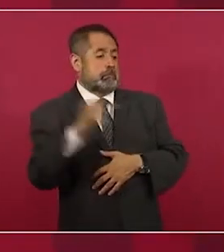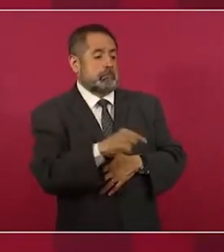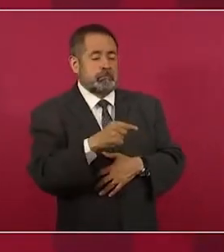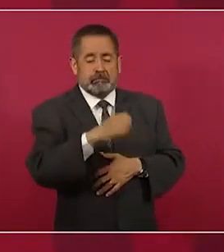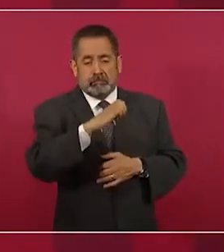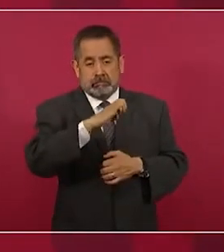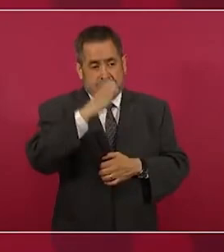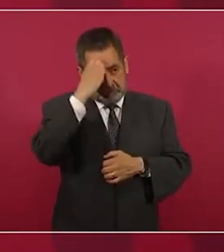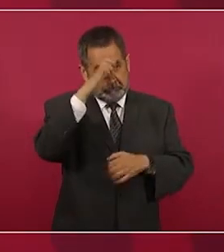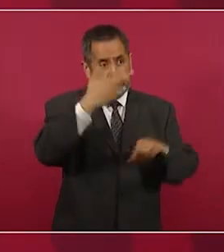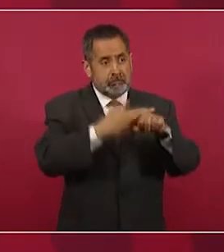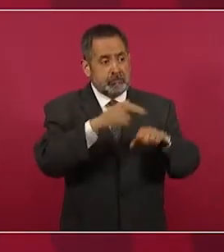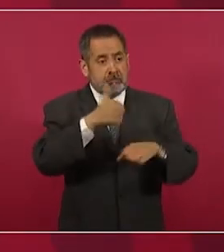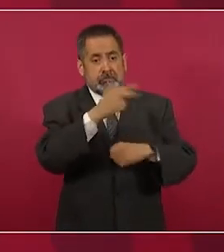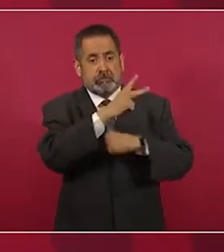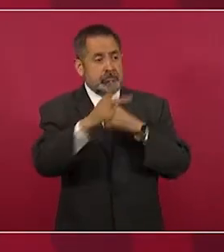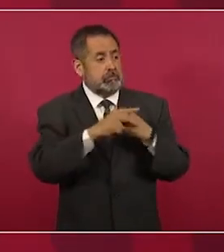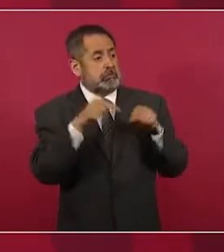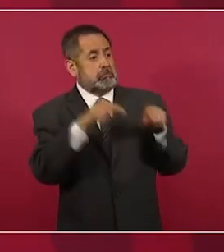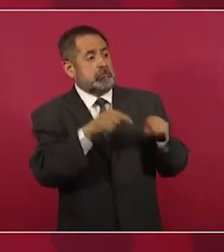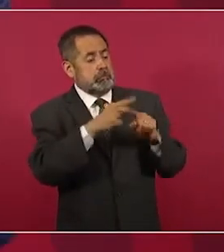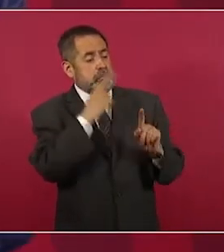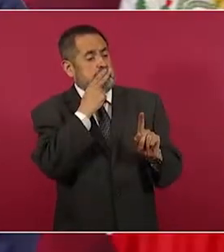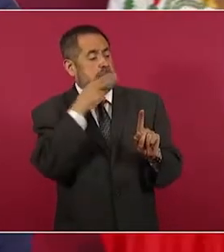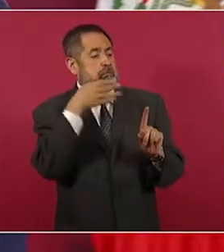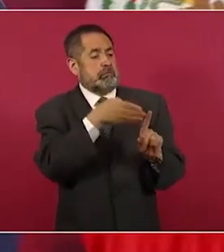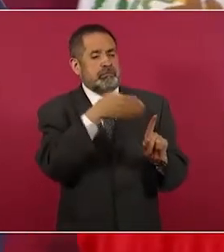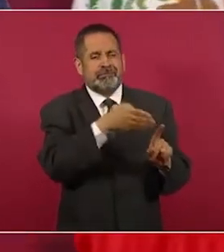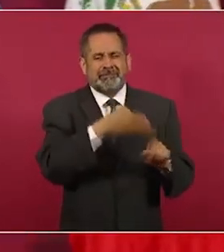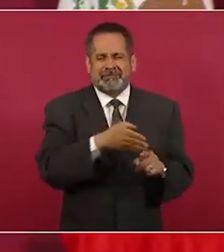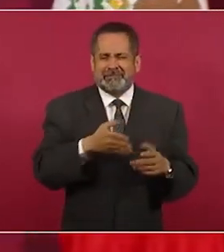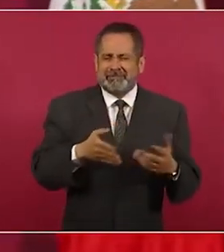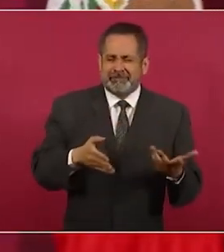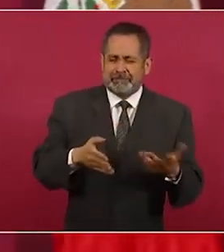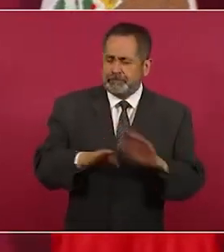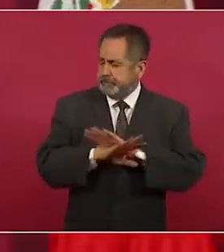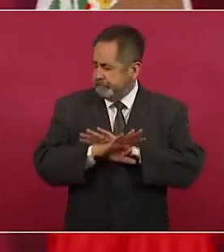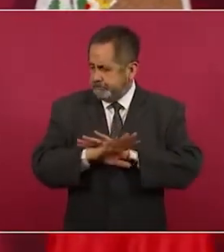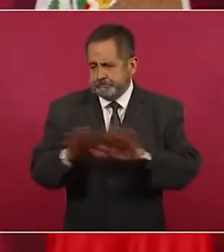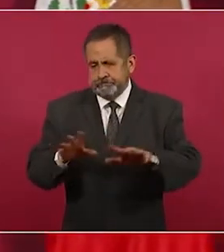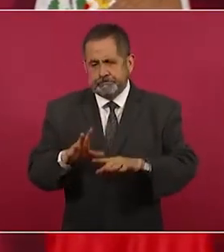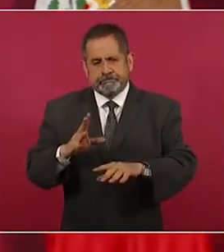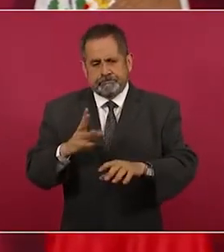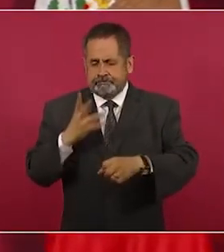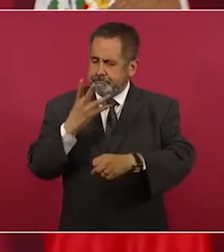extranjeras. Entonces, eso ya lo resolvimos,